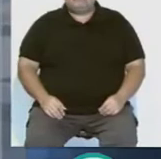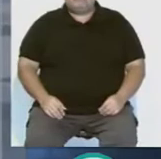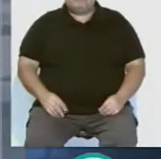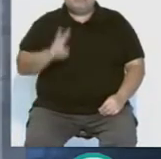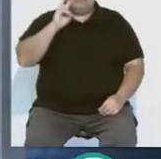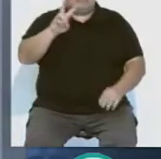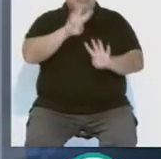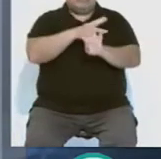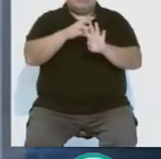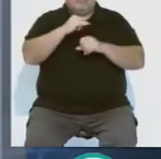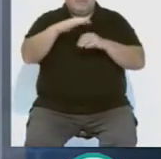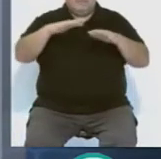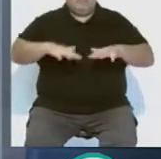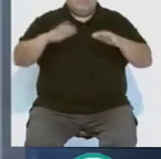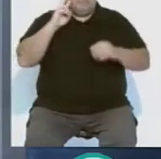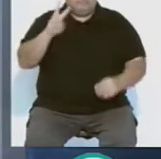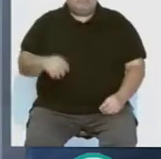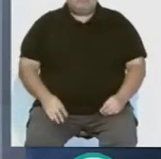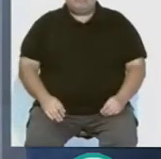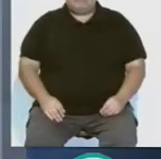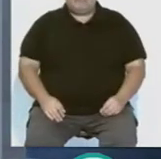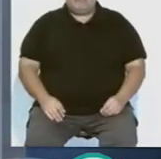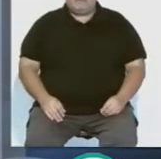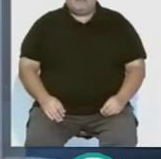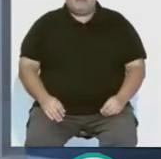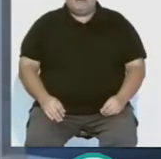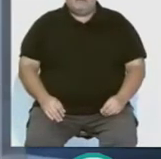A continuación les ofrecemos la tabla de oleajes y mareas.